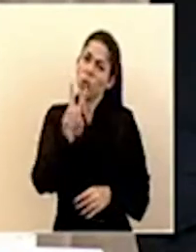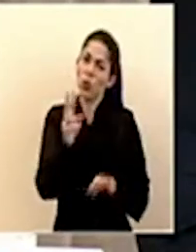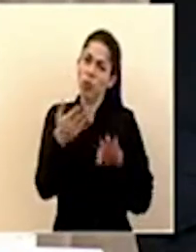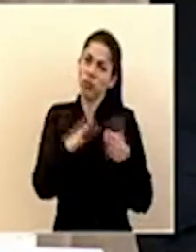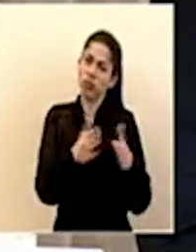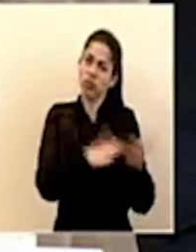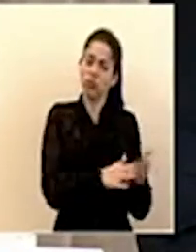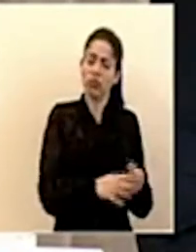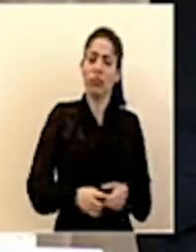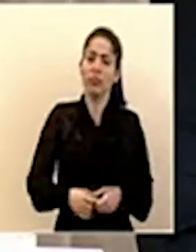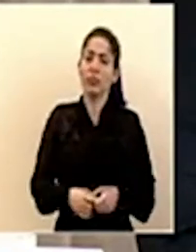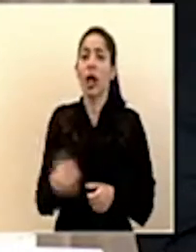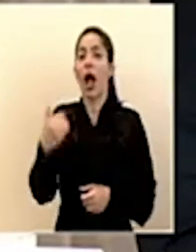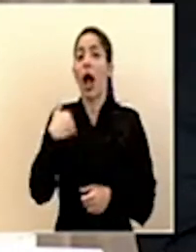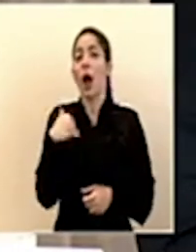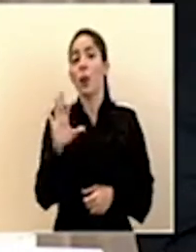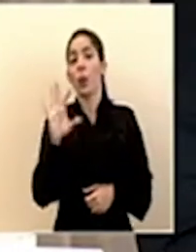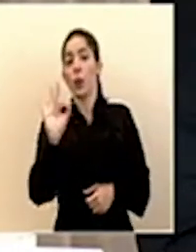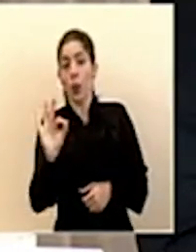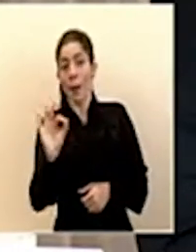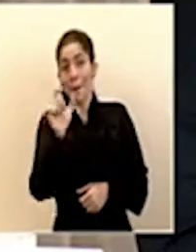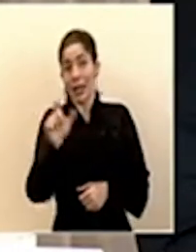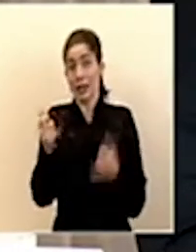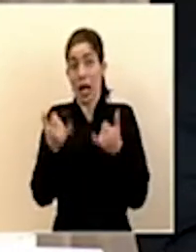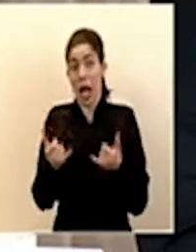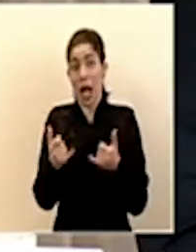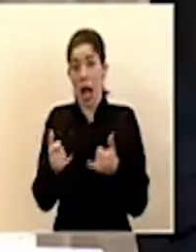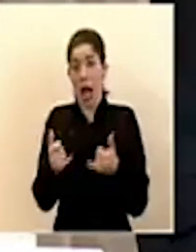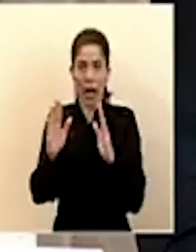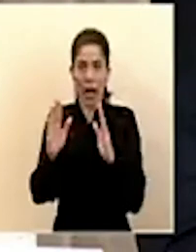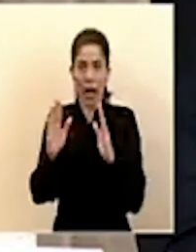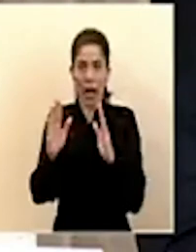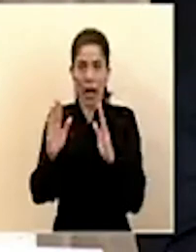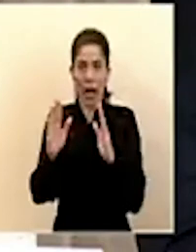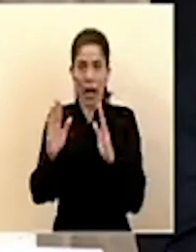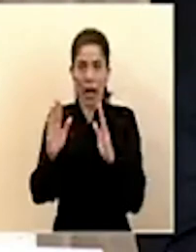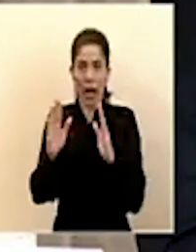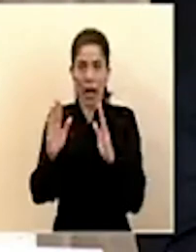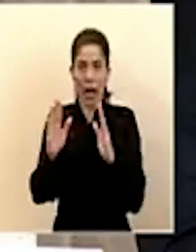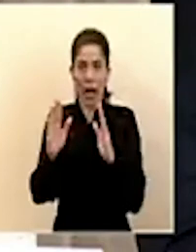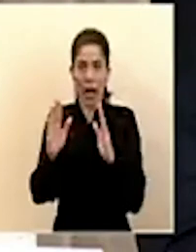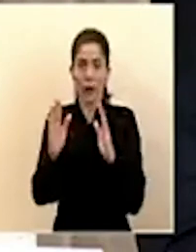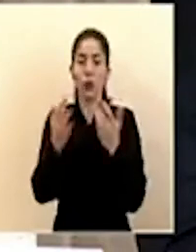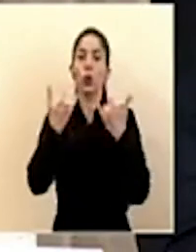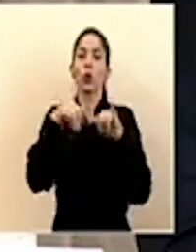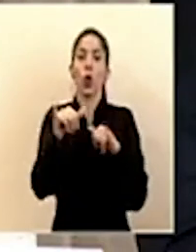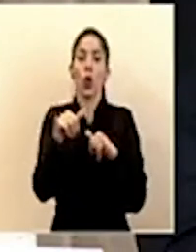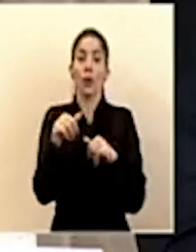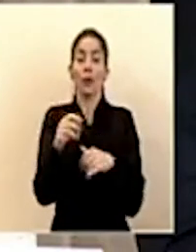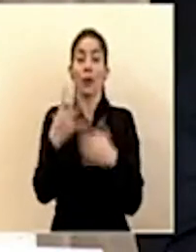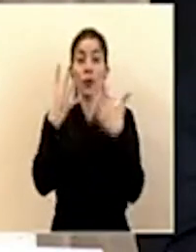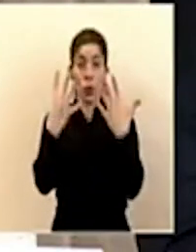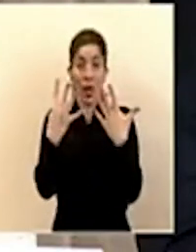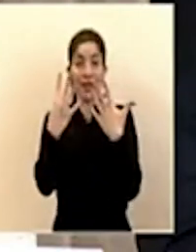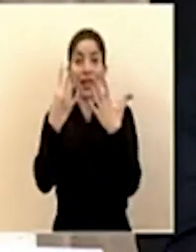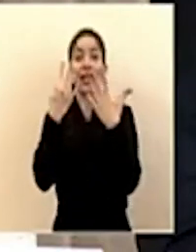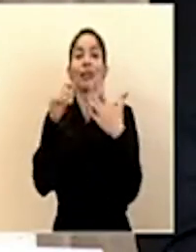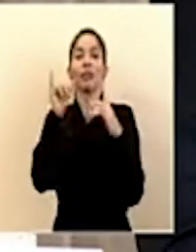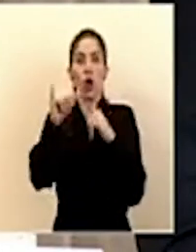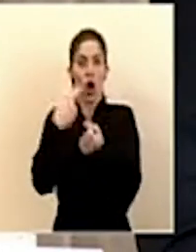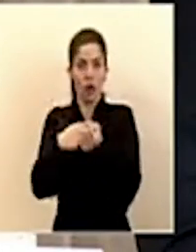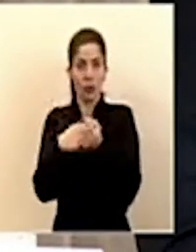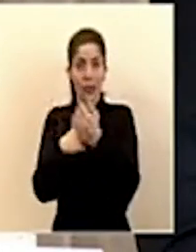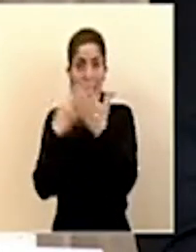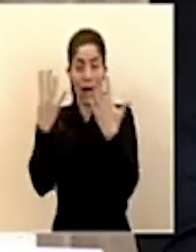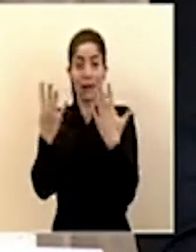nueve personas en este momento que están internadas y continuamos con cinco de ellas que están en